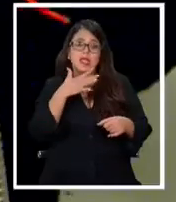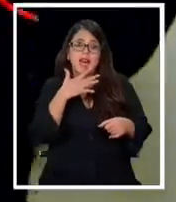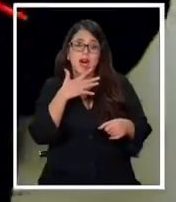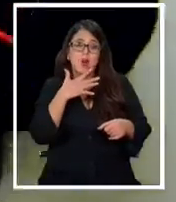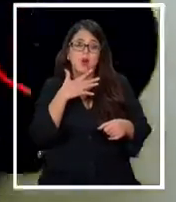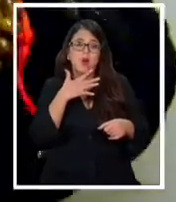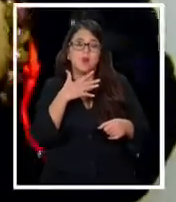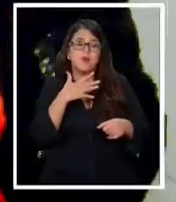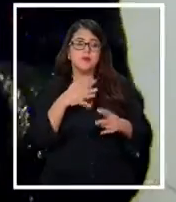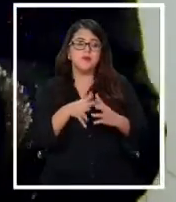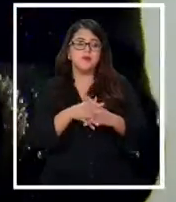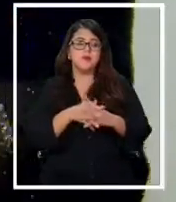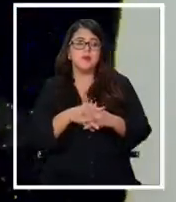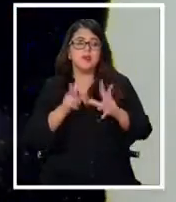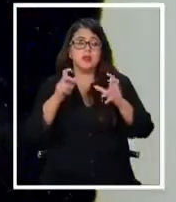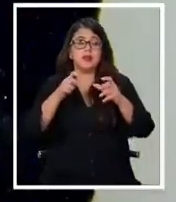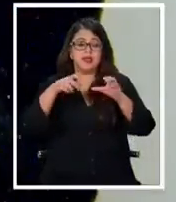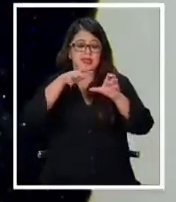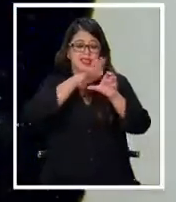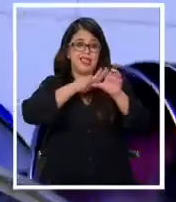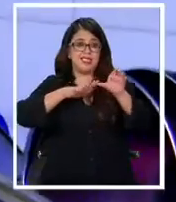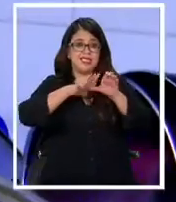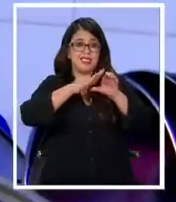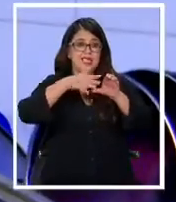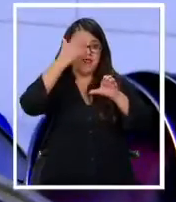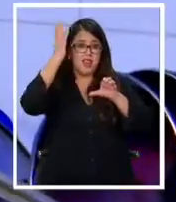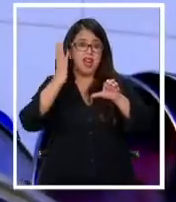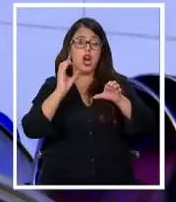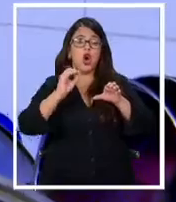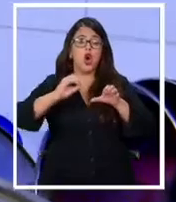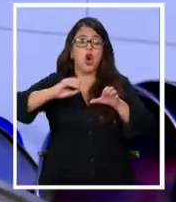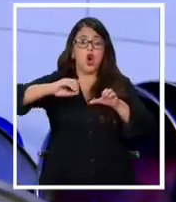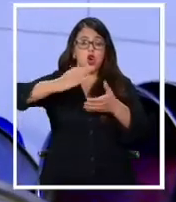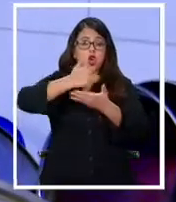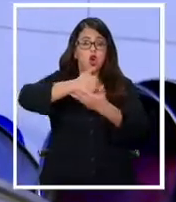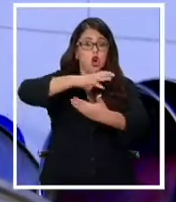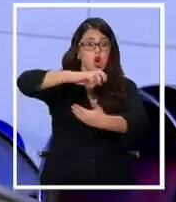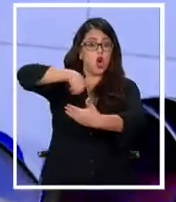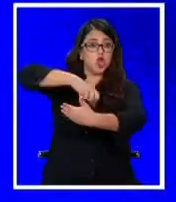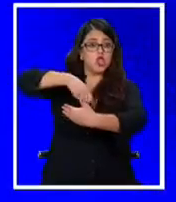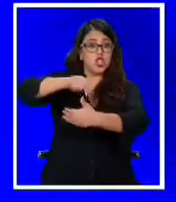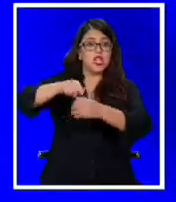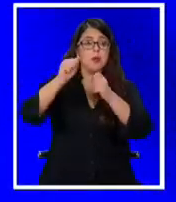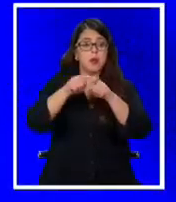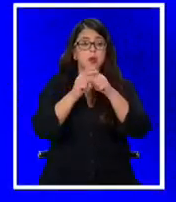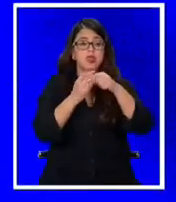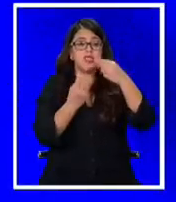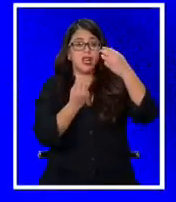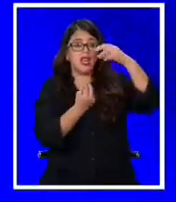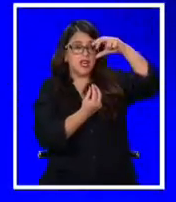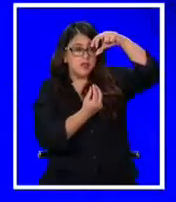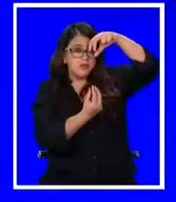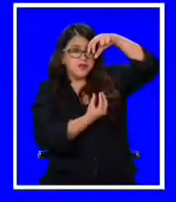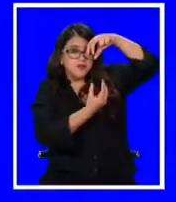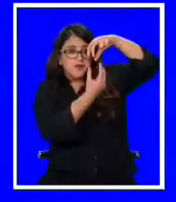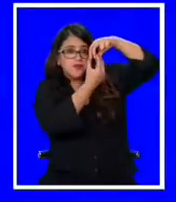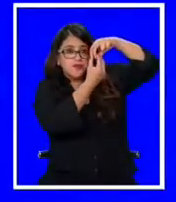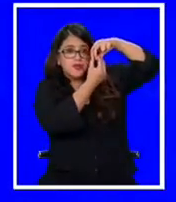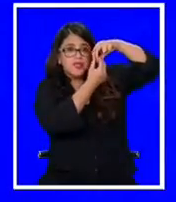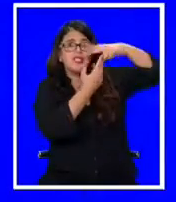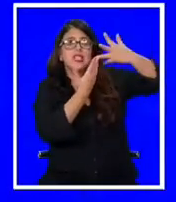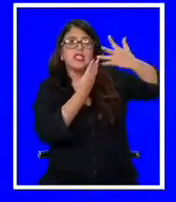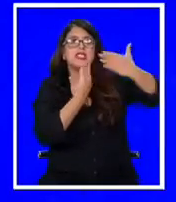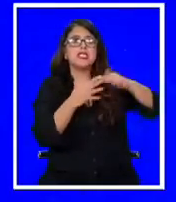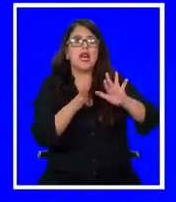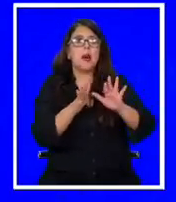limpieza. En las llaves del baño o la cocina se puede instalar difusores o filtros que tienen la finalidad de regular la cantidad de agua